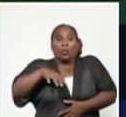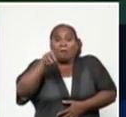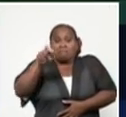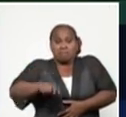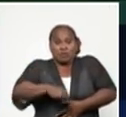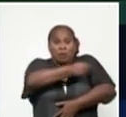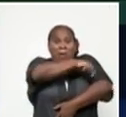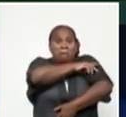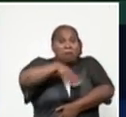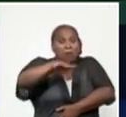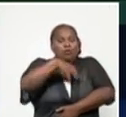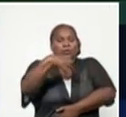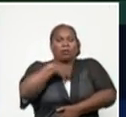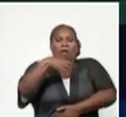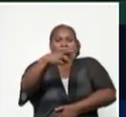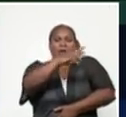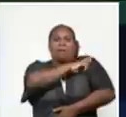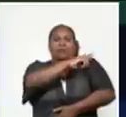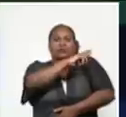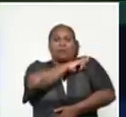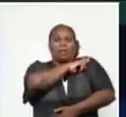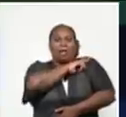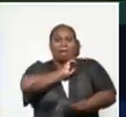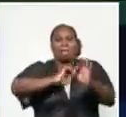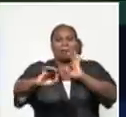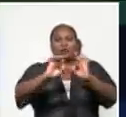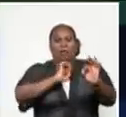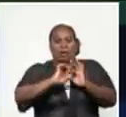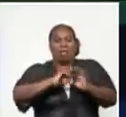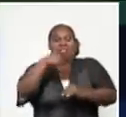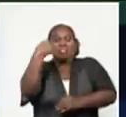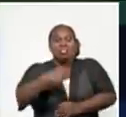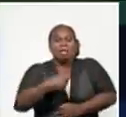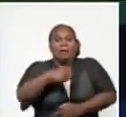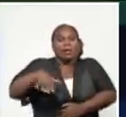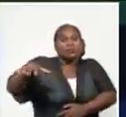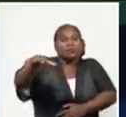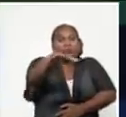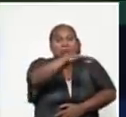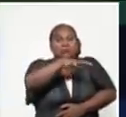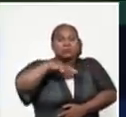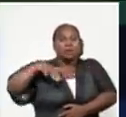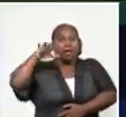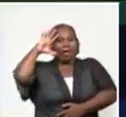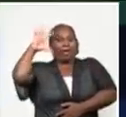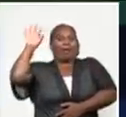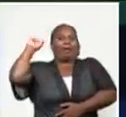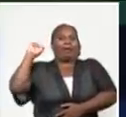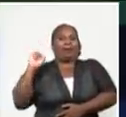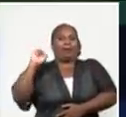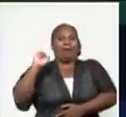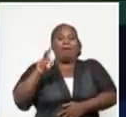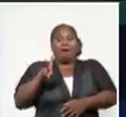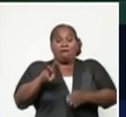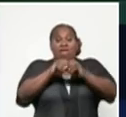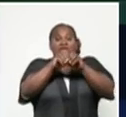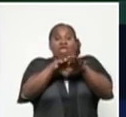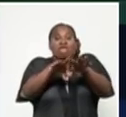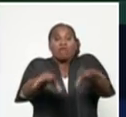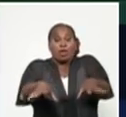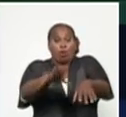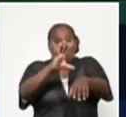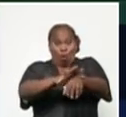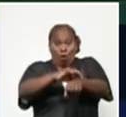protegerla. Hay que entender, y eso lo hemos insistido en varias ocasiones, que este virus está entre nosotros,